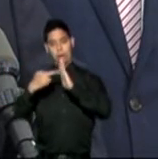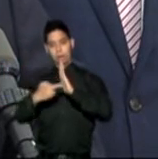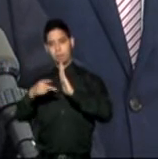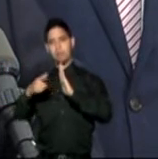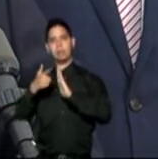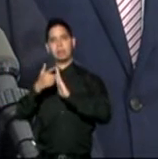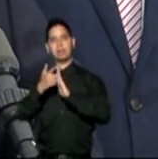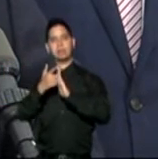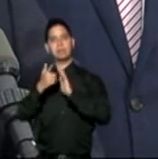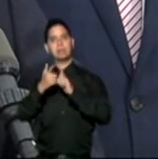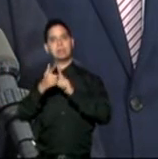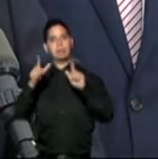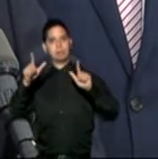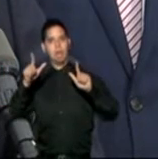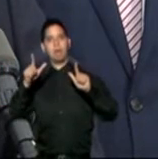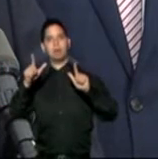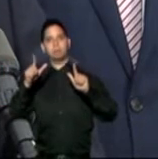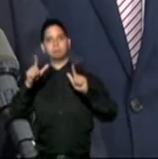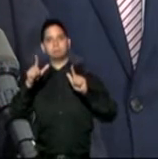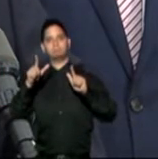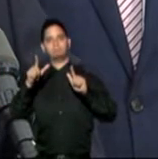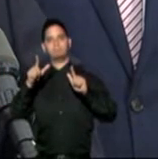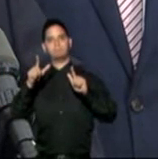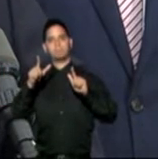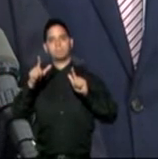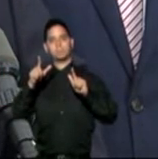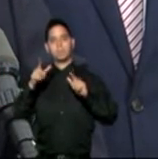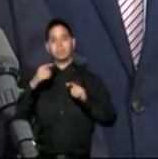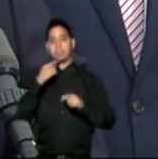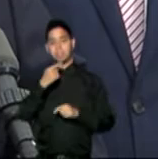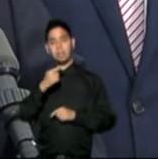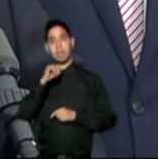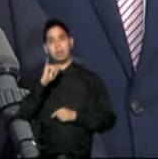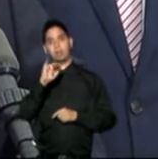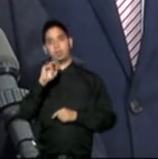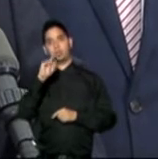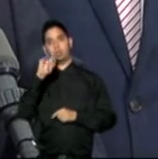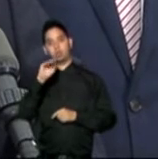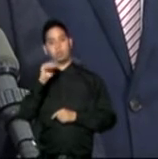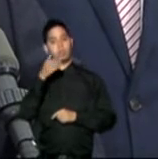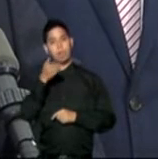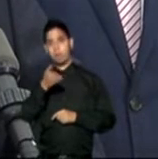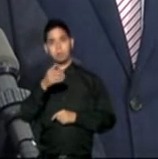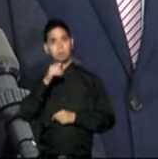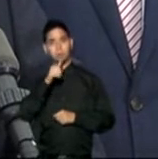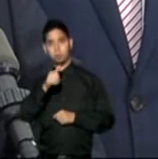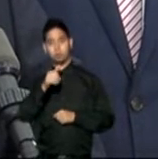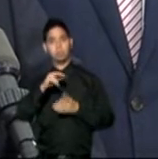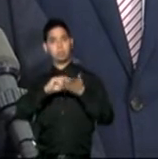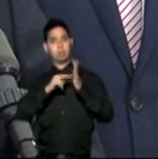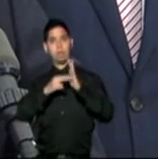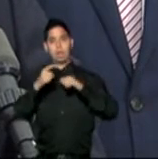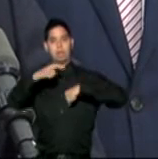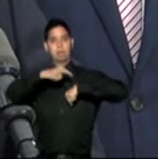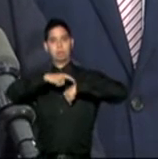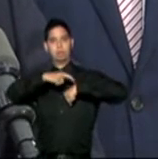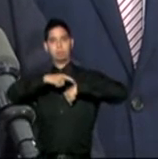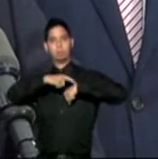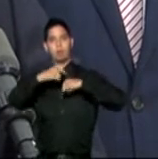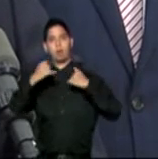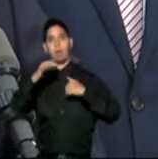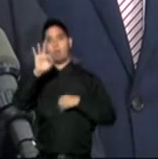el gobernador de Puerto Rico ha decidido modificar el indulto de Jeremy Ruiz Tomasini, otorgándole un periodo de nueve meses